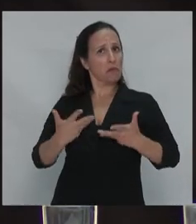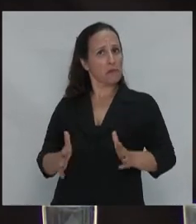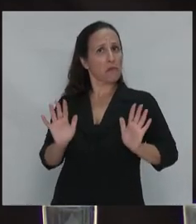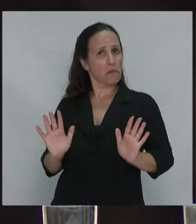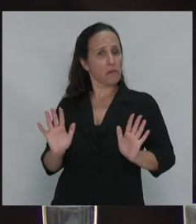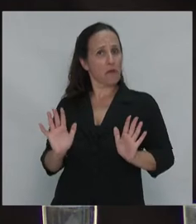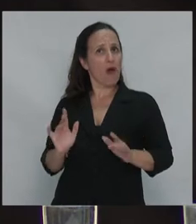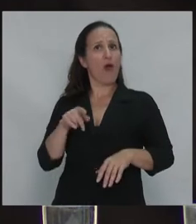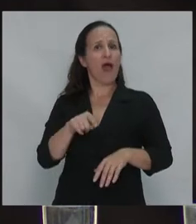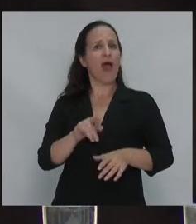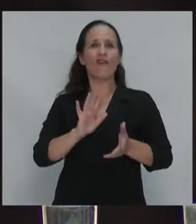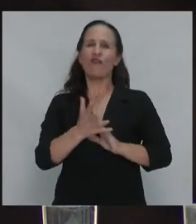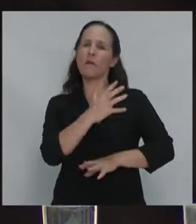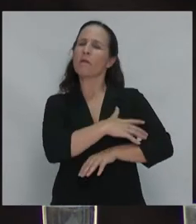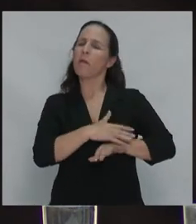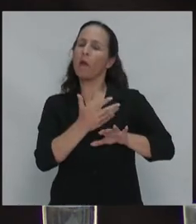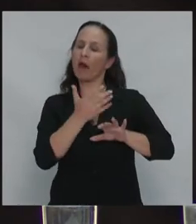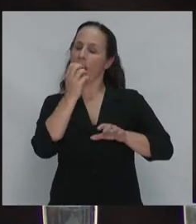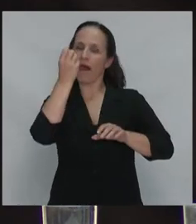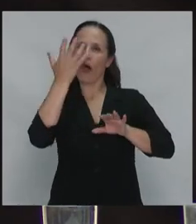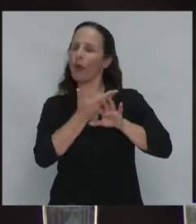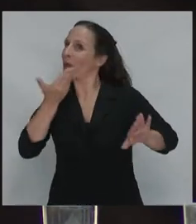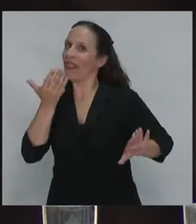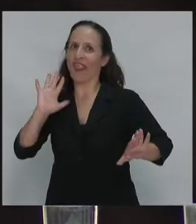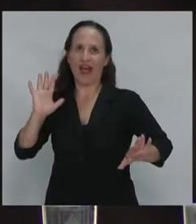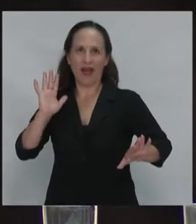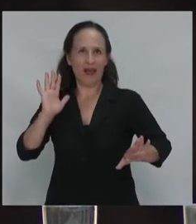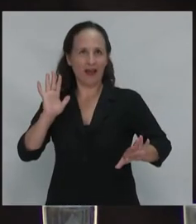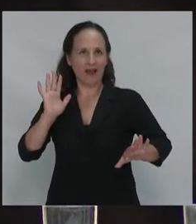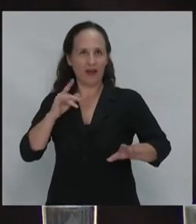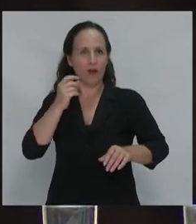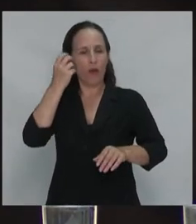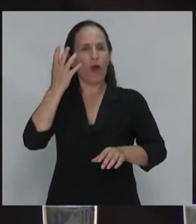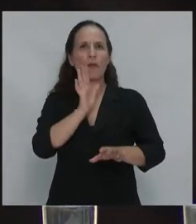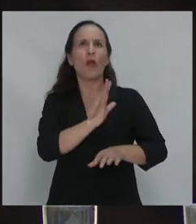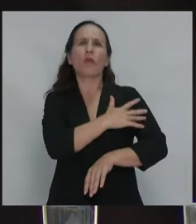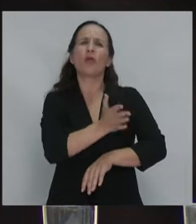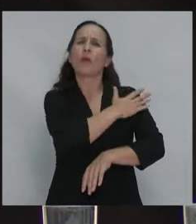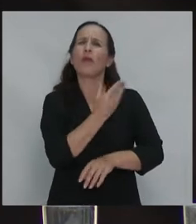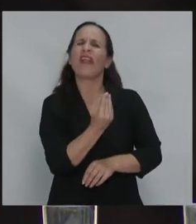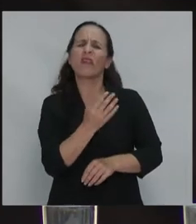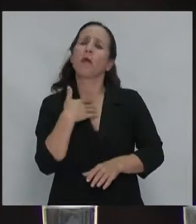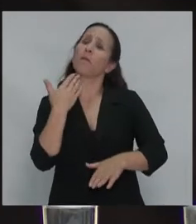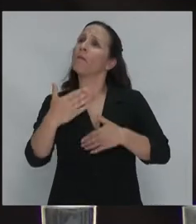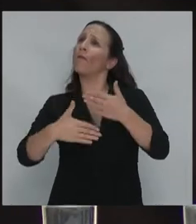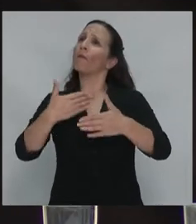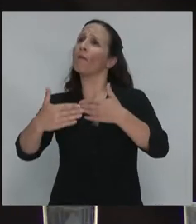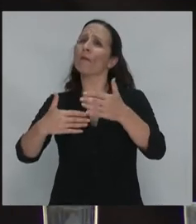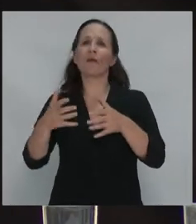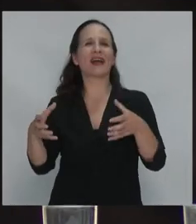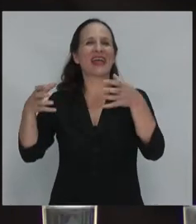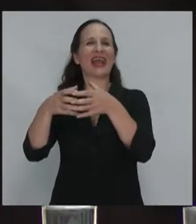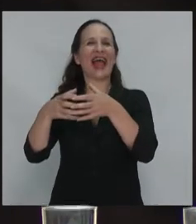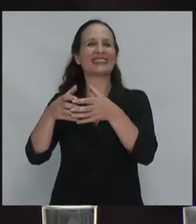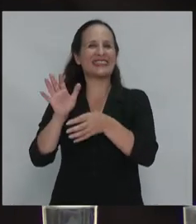se desarraigan de aquello y empiezan a convertirse en una nueva clase